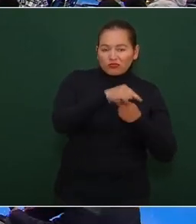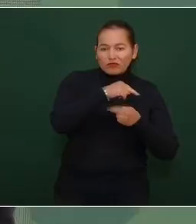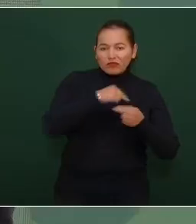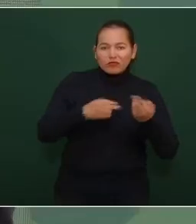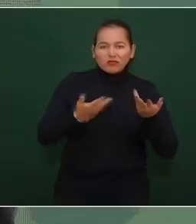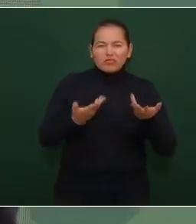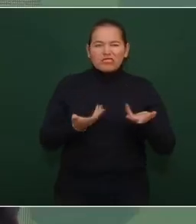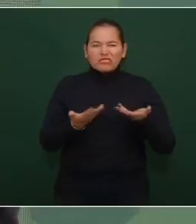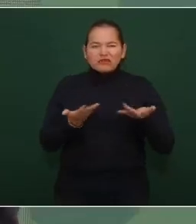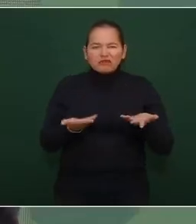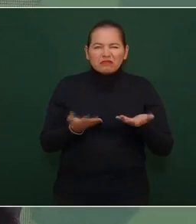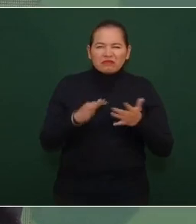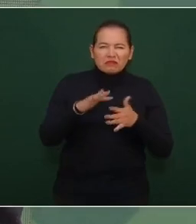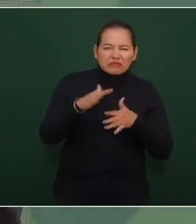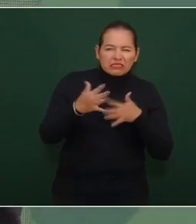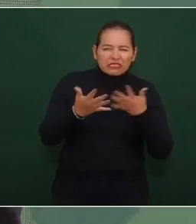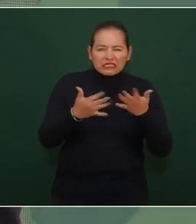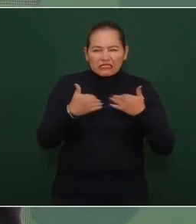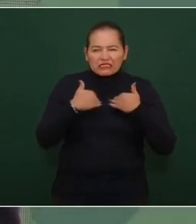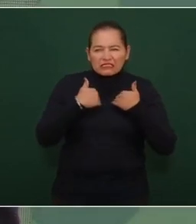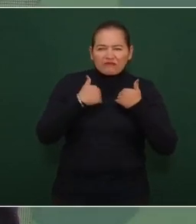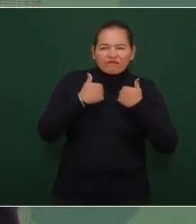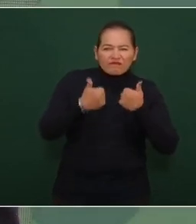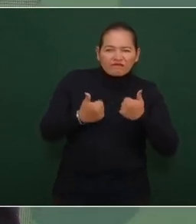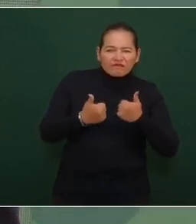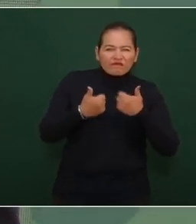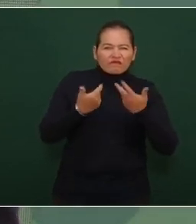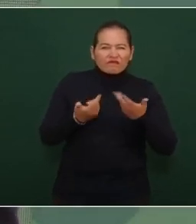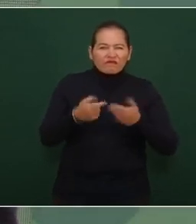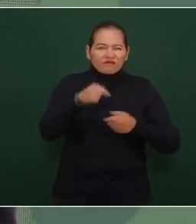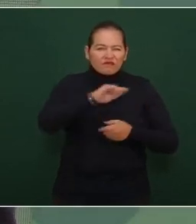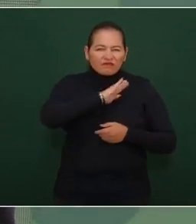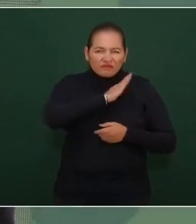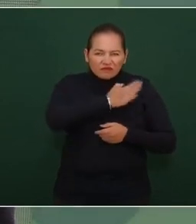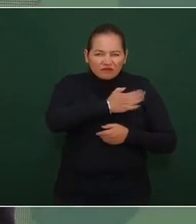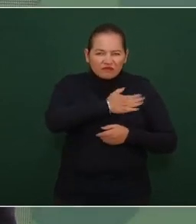y manejamos el Castilla